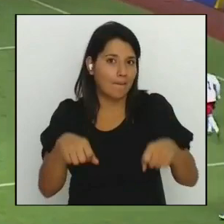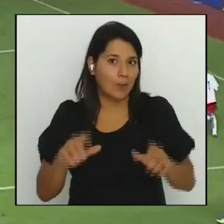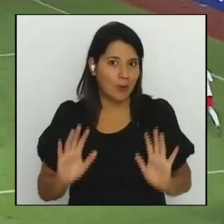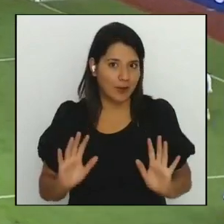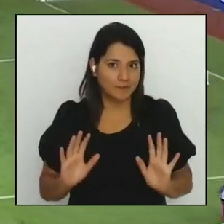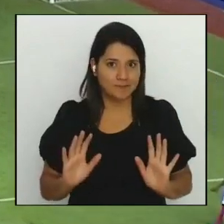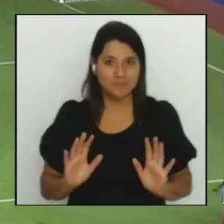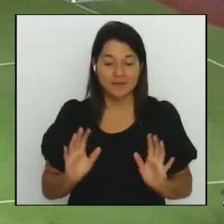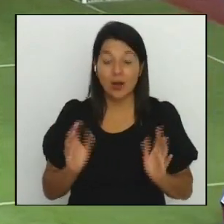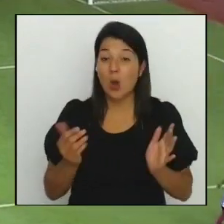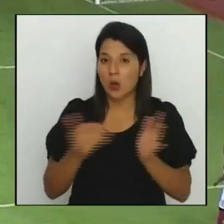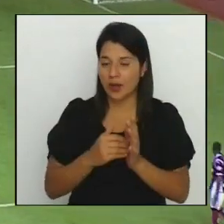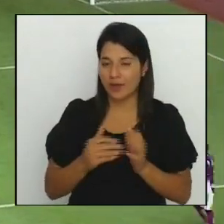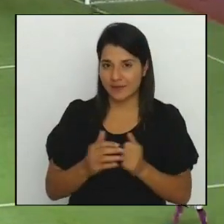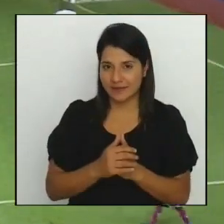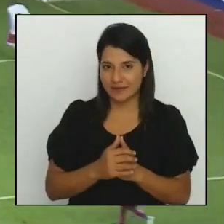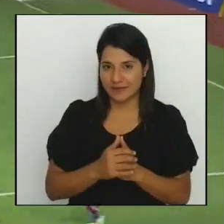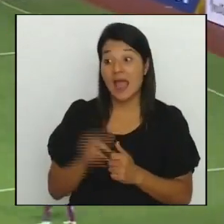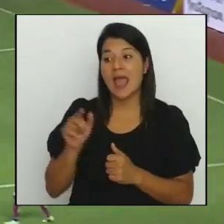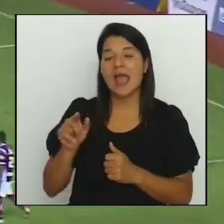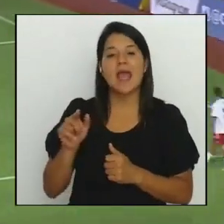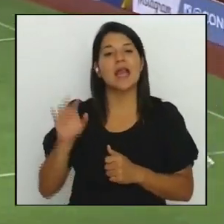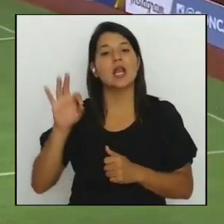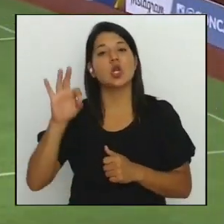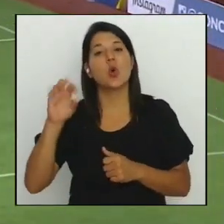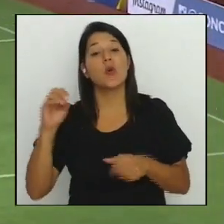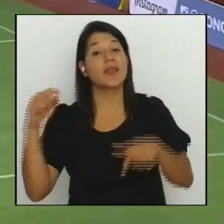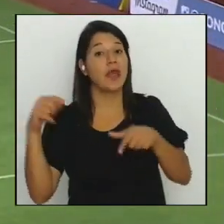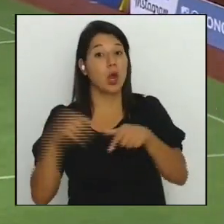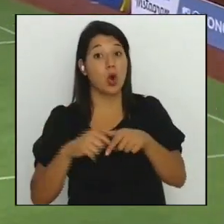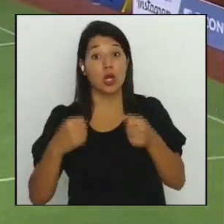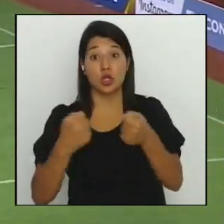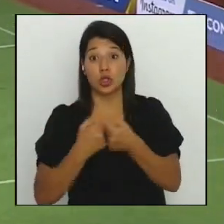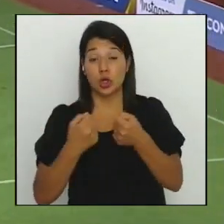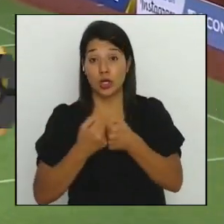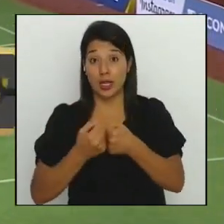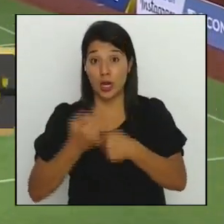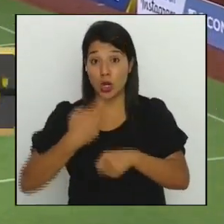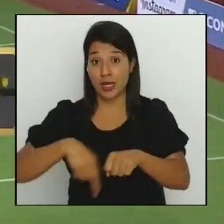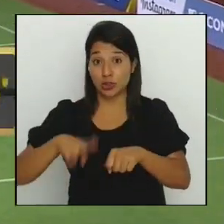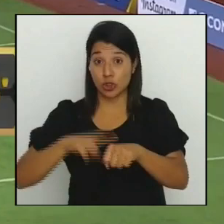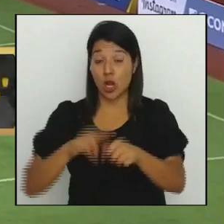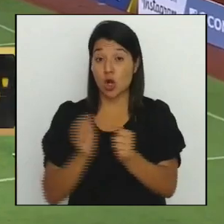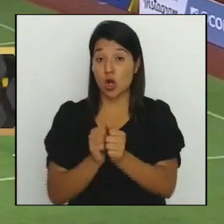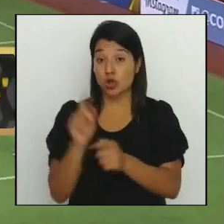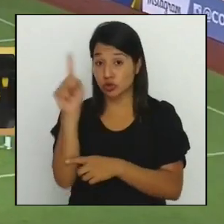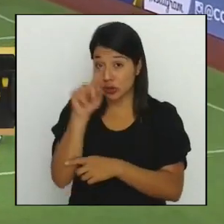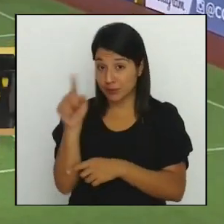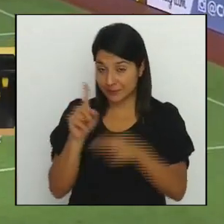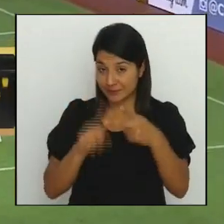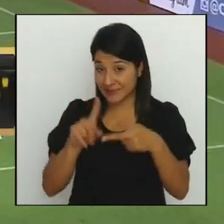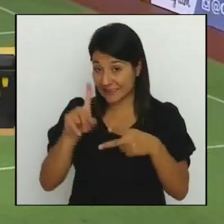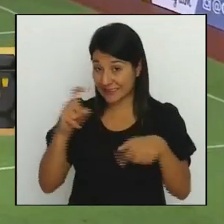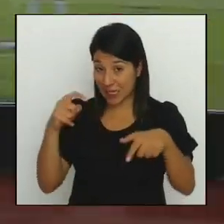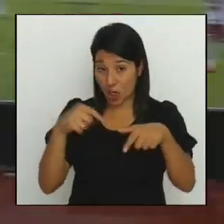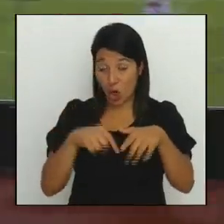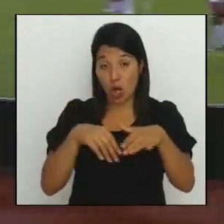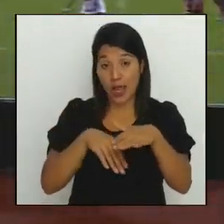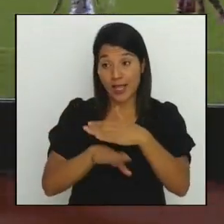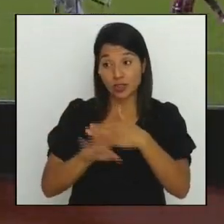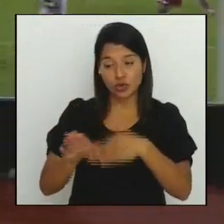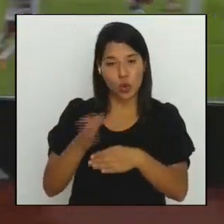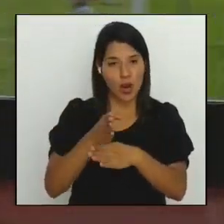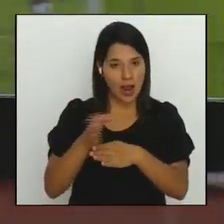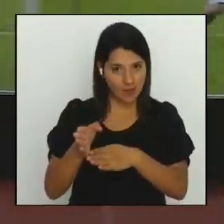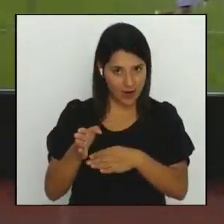atacante de 90 goles en el torneo nacional con los morados y más de 100 en su carrera profesional en el campeonato costalvicense asegura que